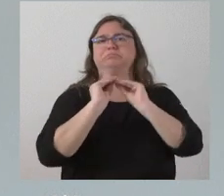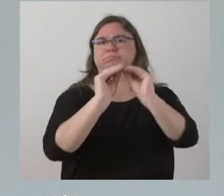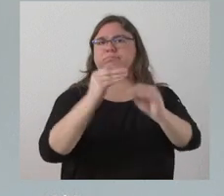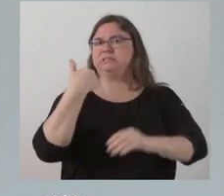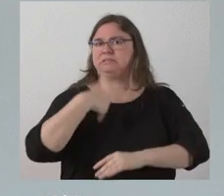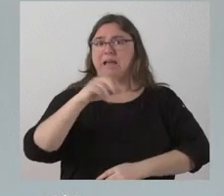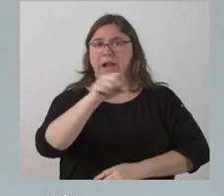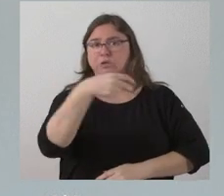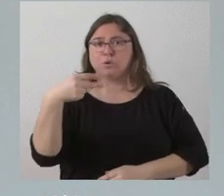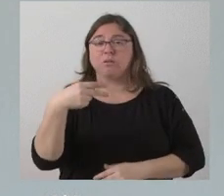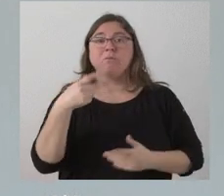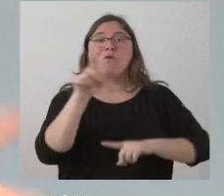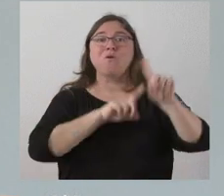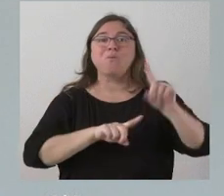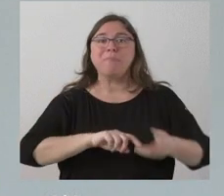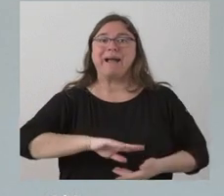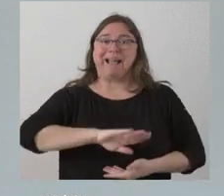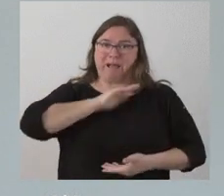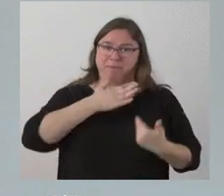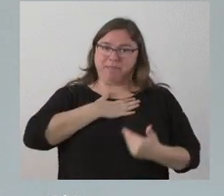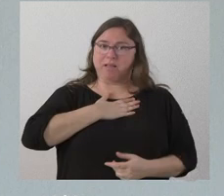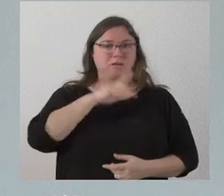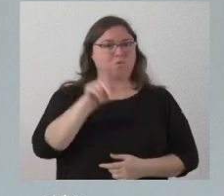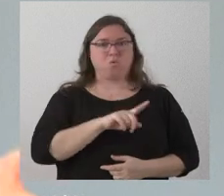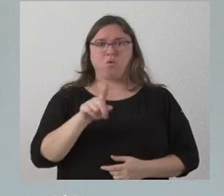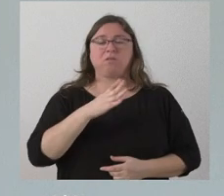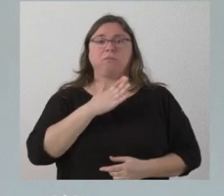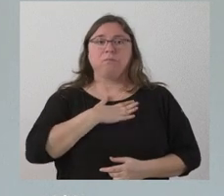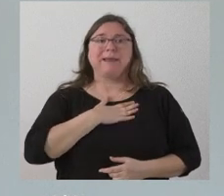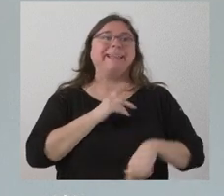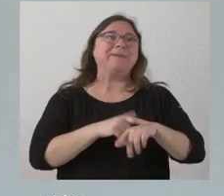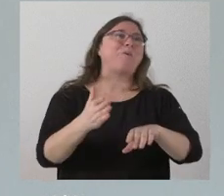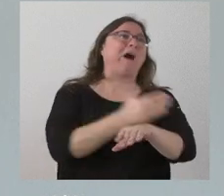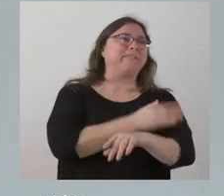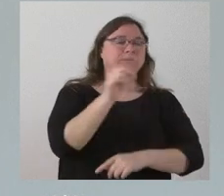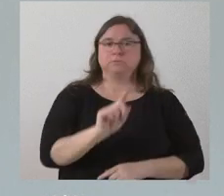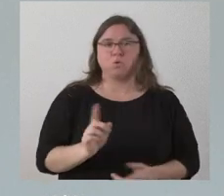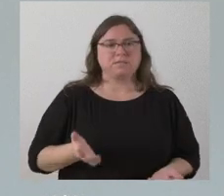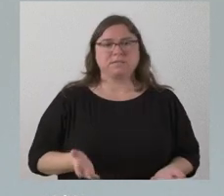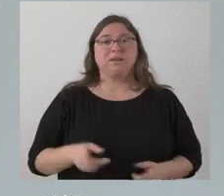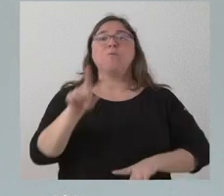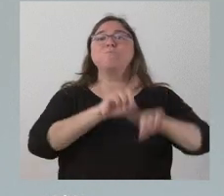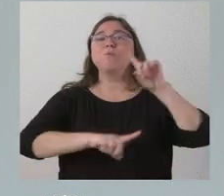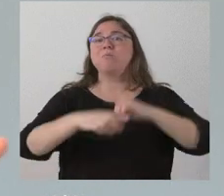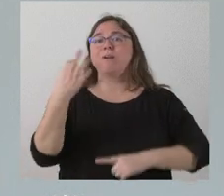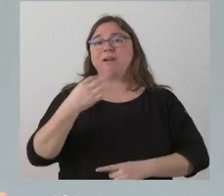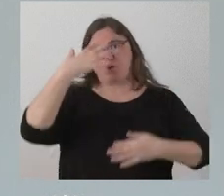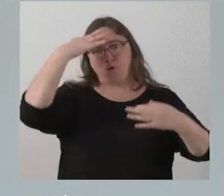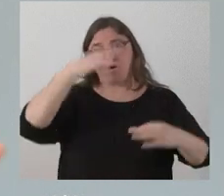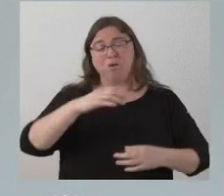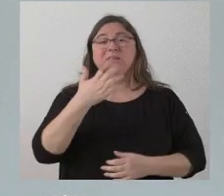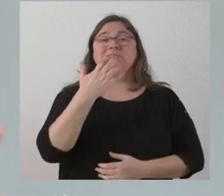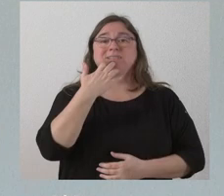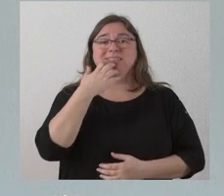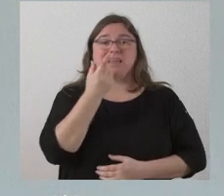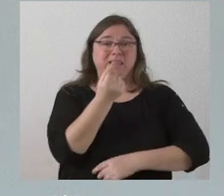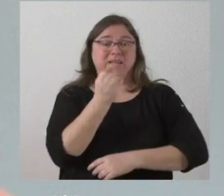pero el problema no era de nuestra capacidad de resolver más pronto que los demás. El problema era, lógicamente, es que la dotación